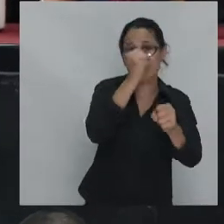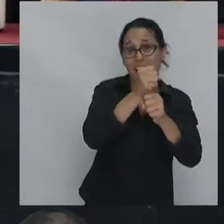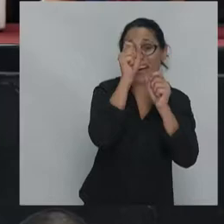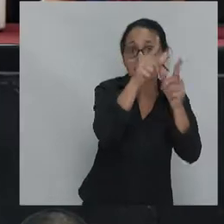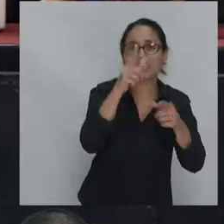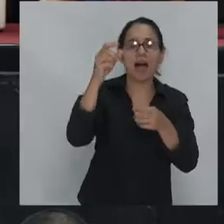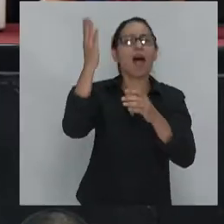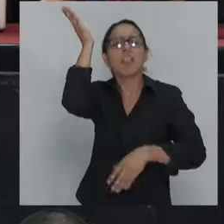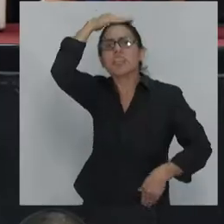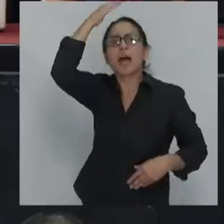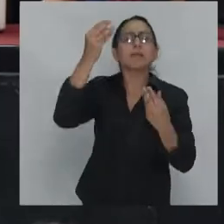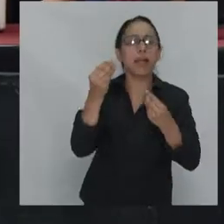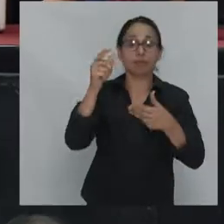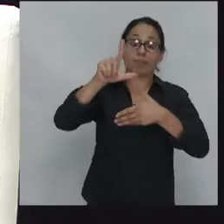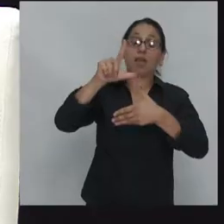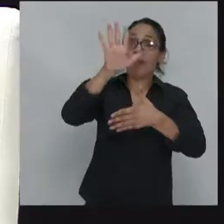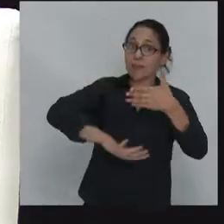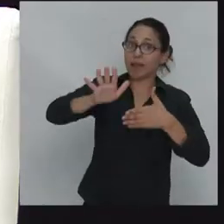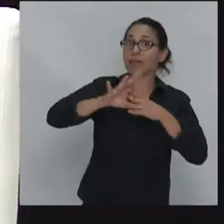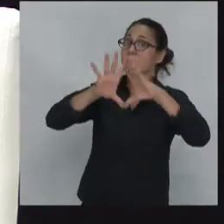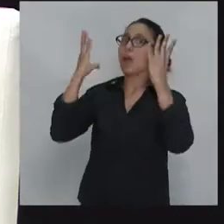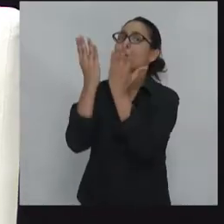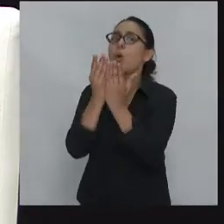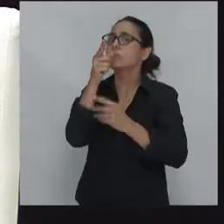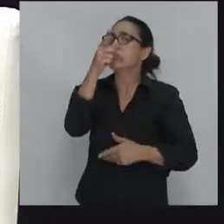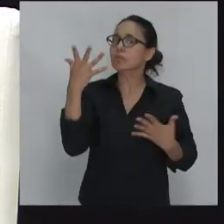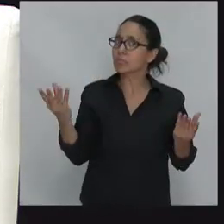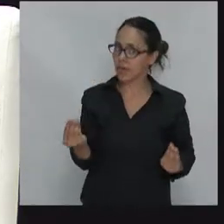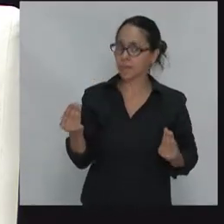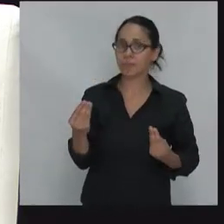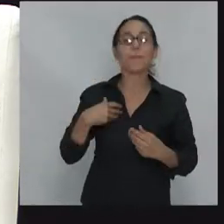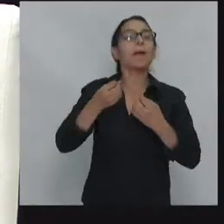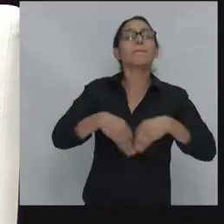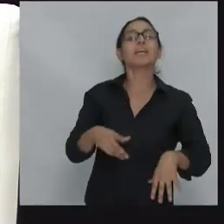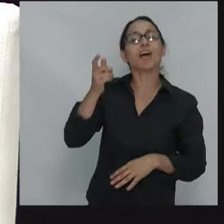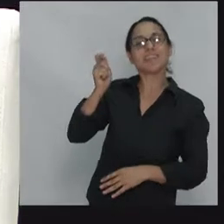resto del mundo y la región. Vamos a empezar con Chantal Mouf.